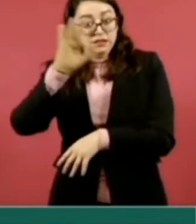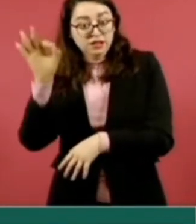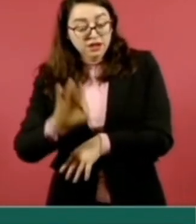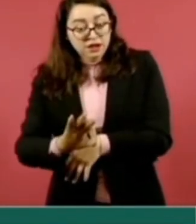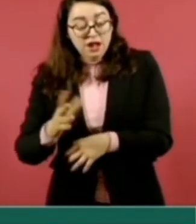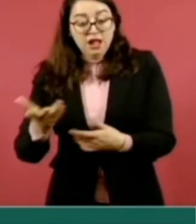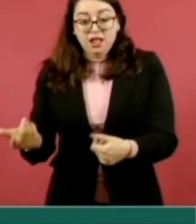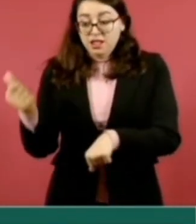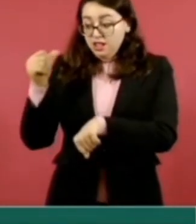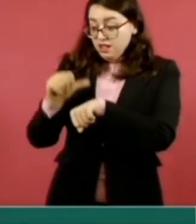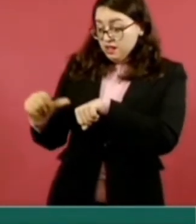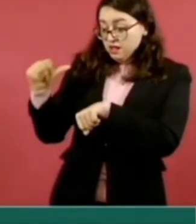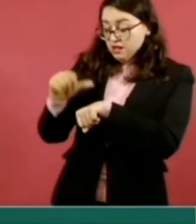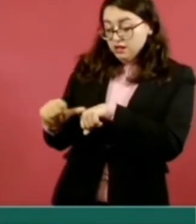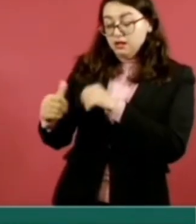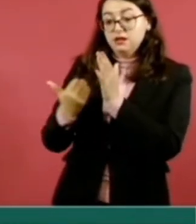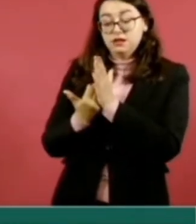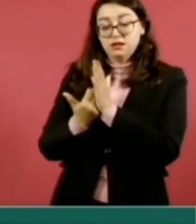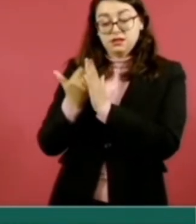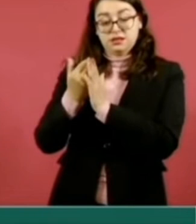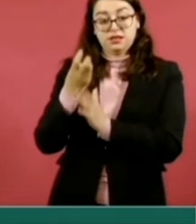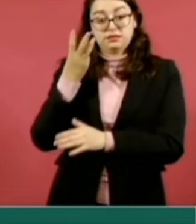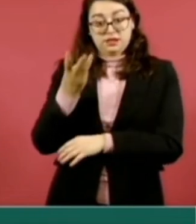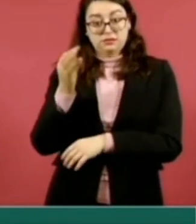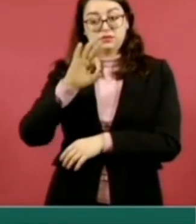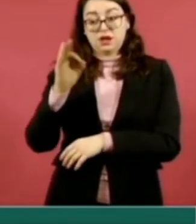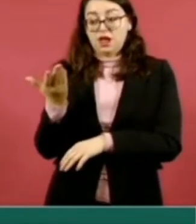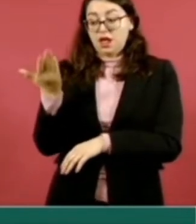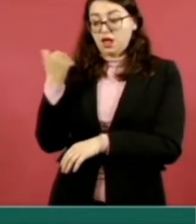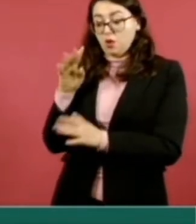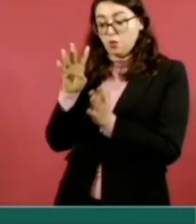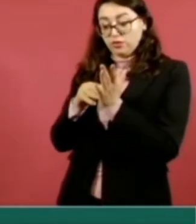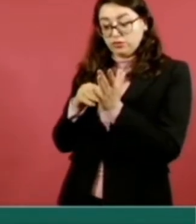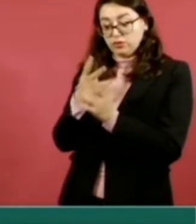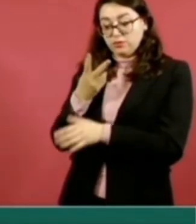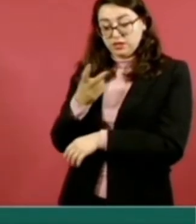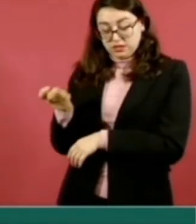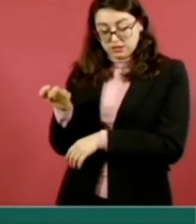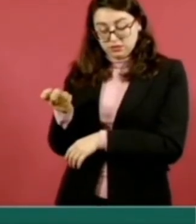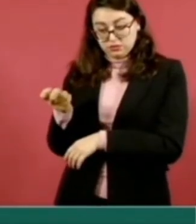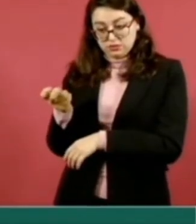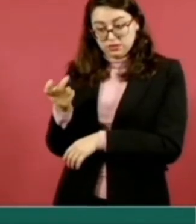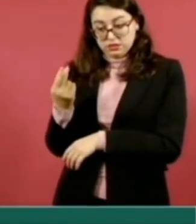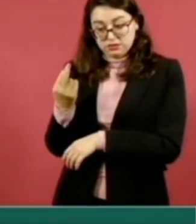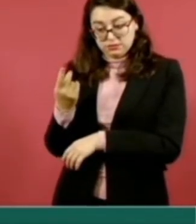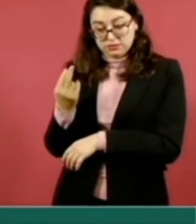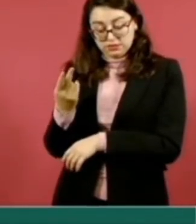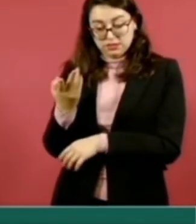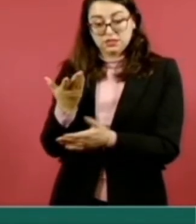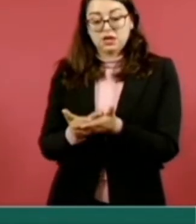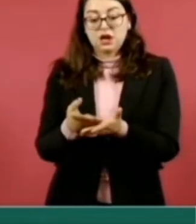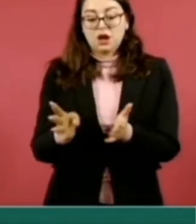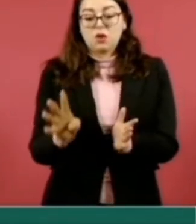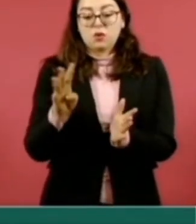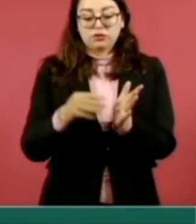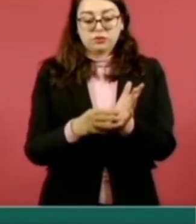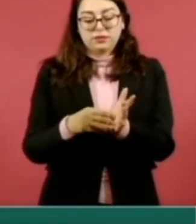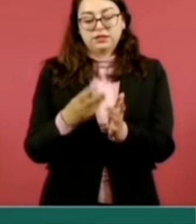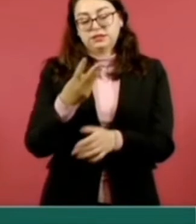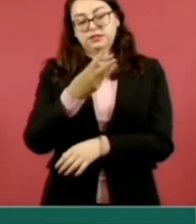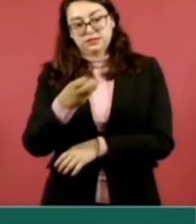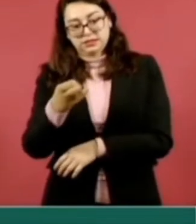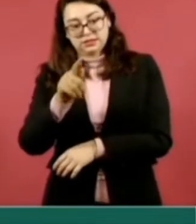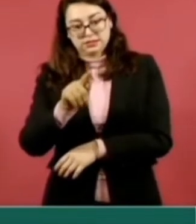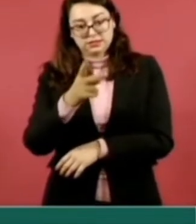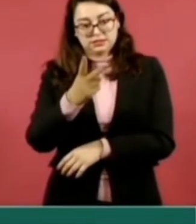tuvieron un crecimiento del 3 por ciento, pasando de 4 mil 245 a 4 mil 372.